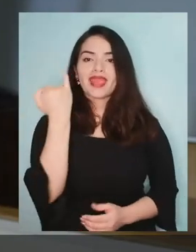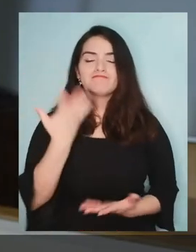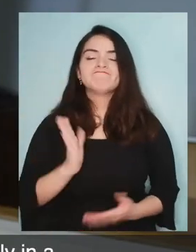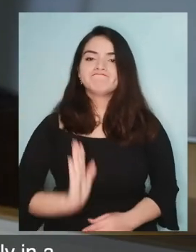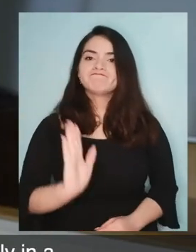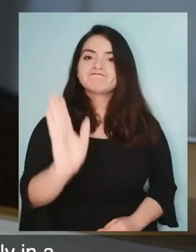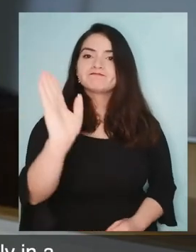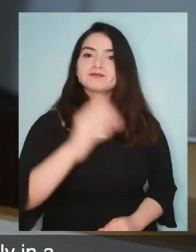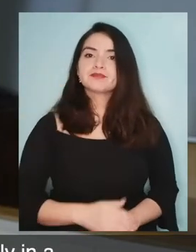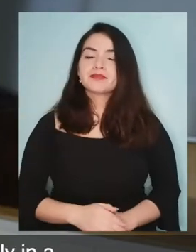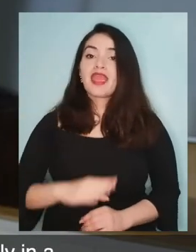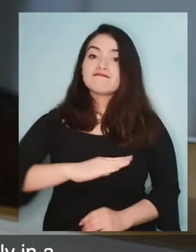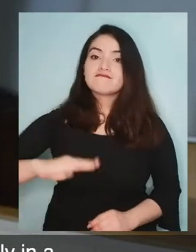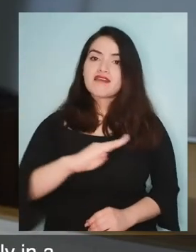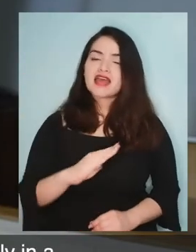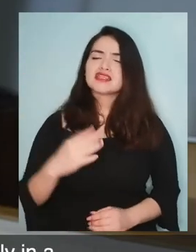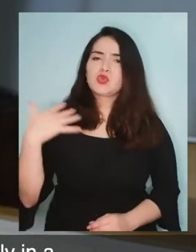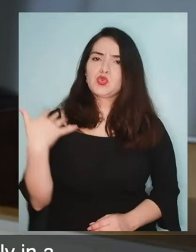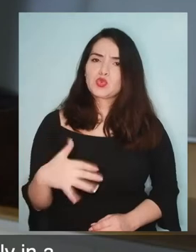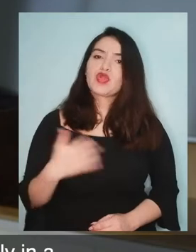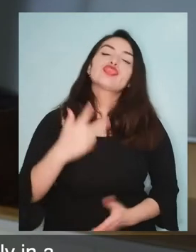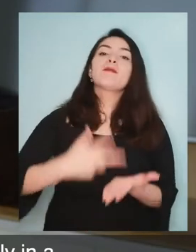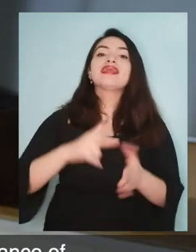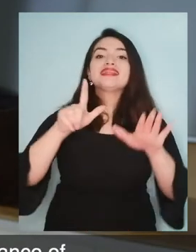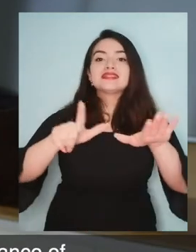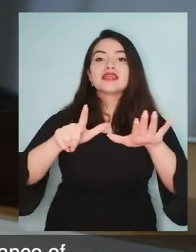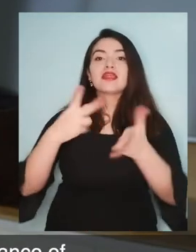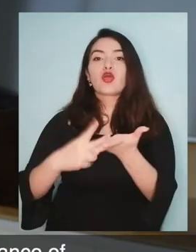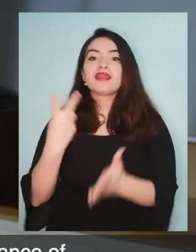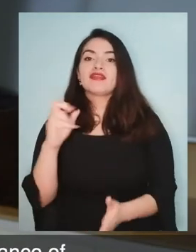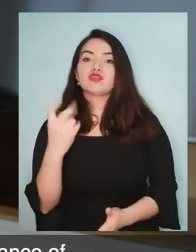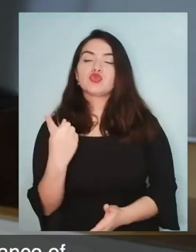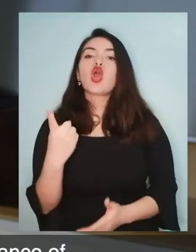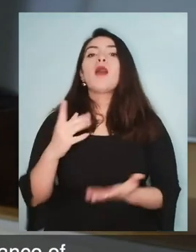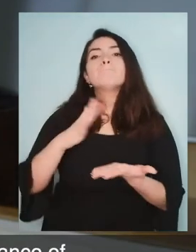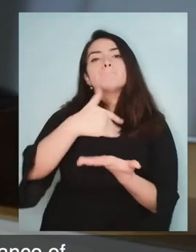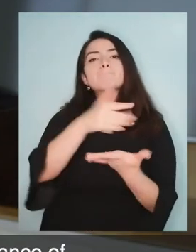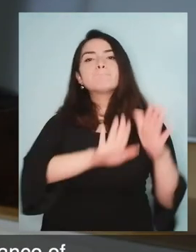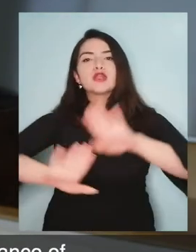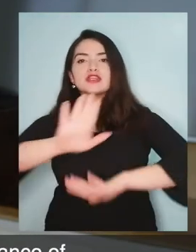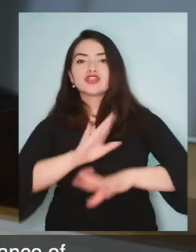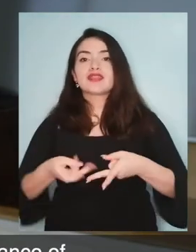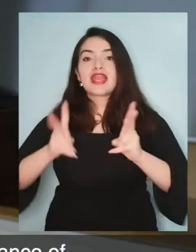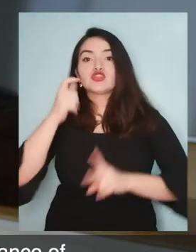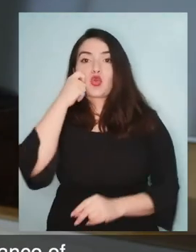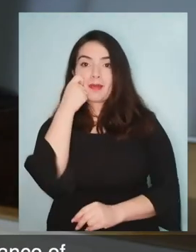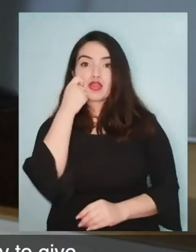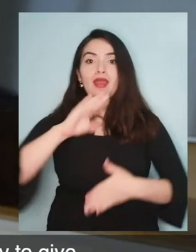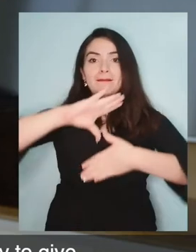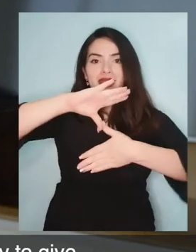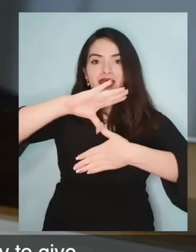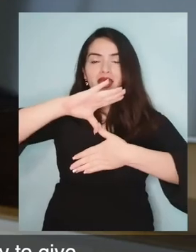inalterada. Existe una base sólida en el Plan Estratégico 2017-2021 a través de toda la dimensión preventiva de protección y defensa y